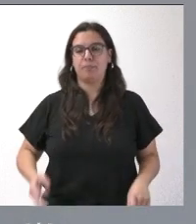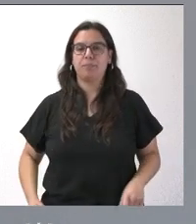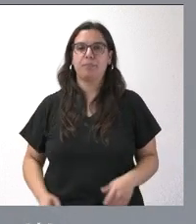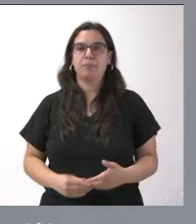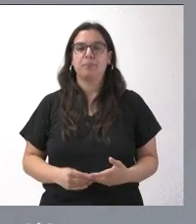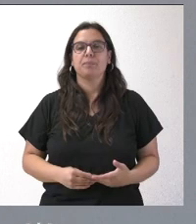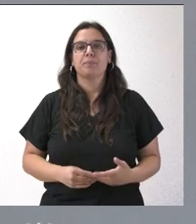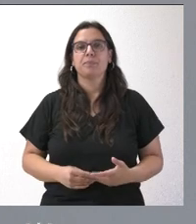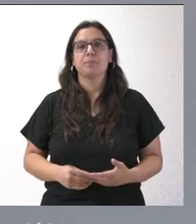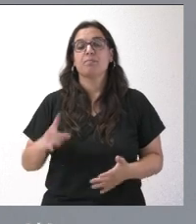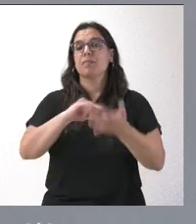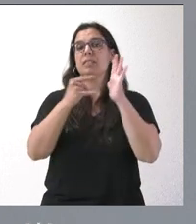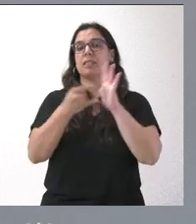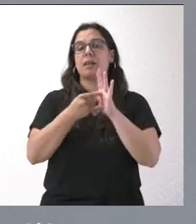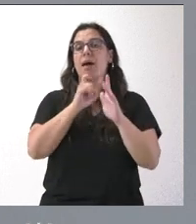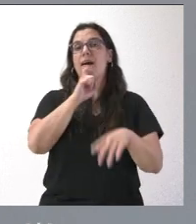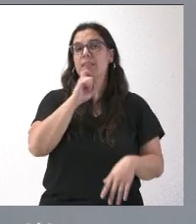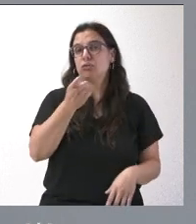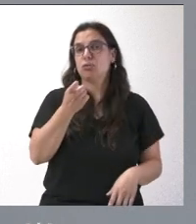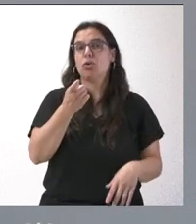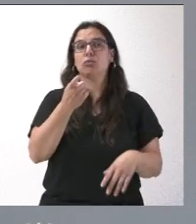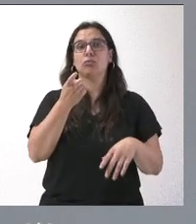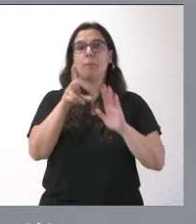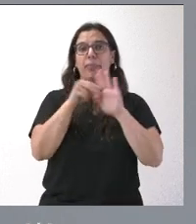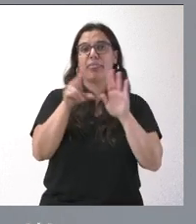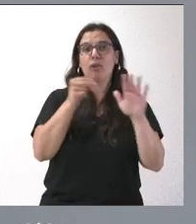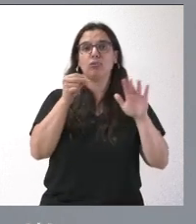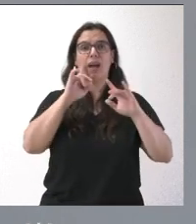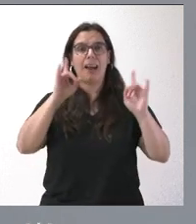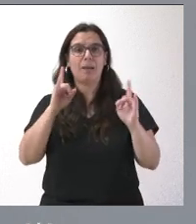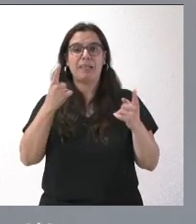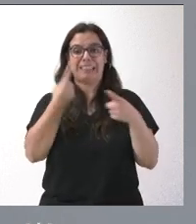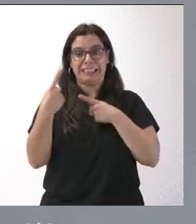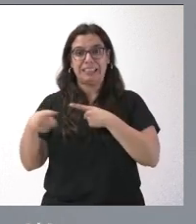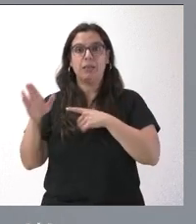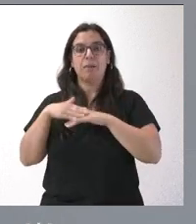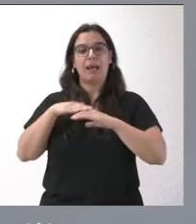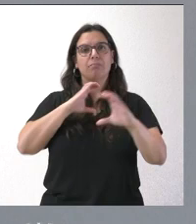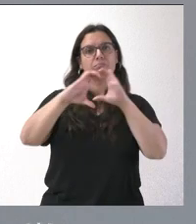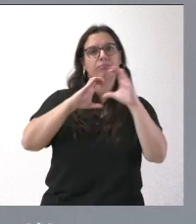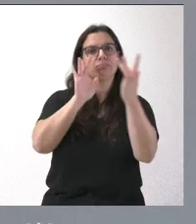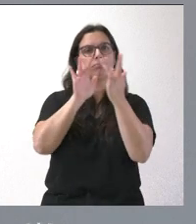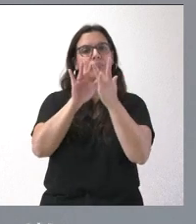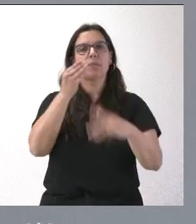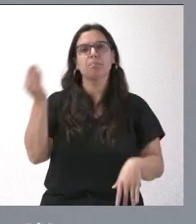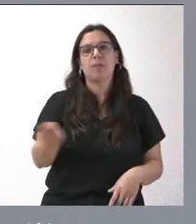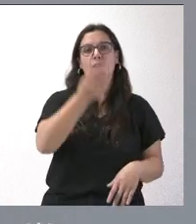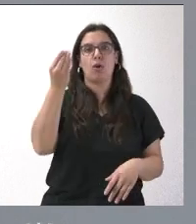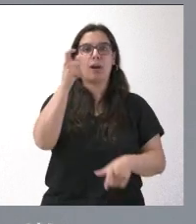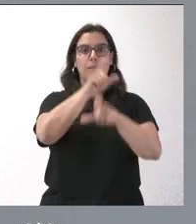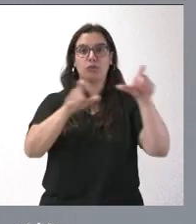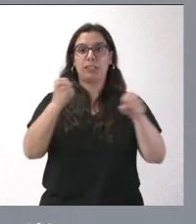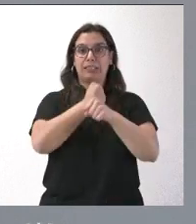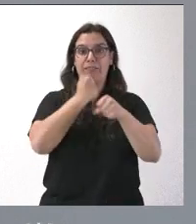Se basa en un sistema de avisos, vídeos, alarmas, para mejorar la relación permanente entre el personal de estos centros